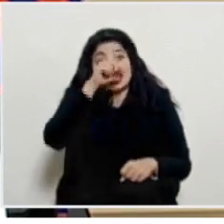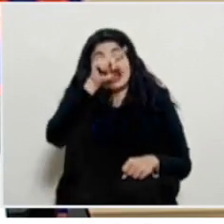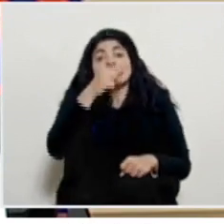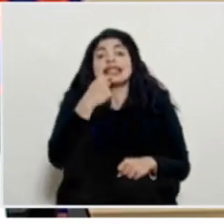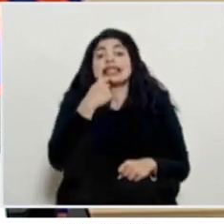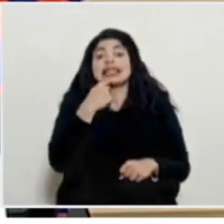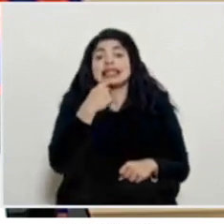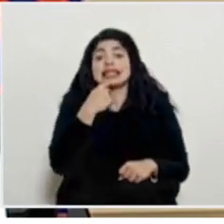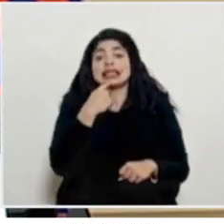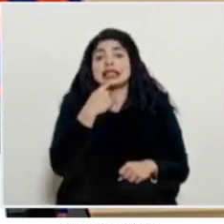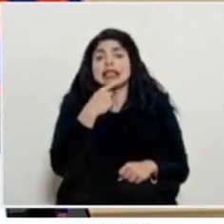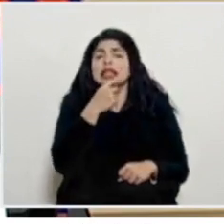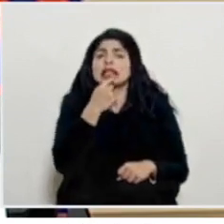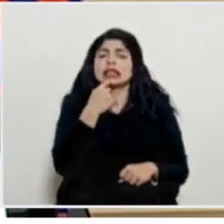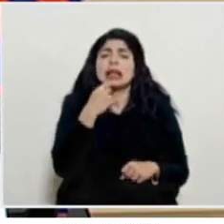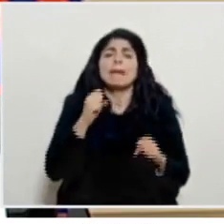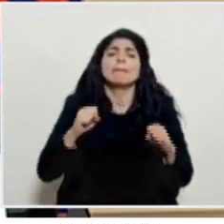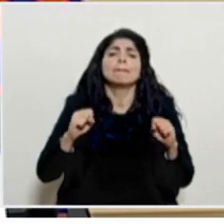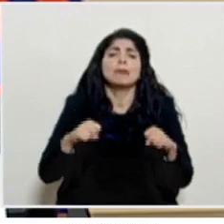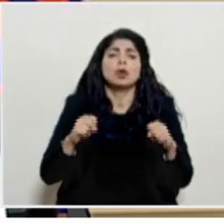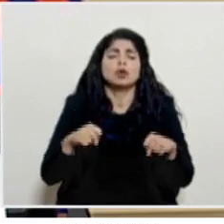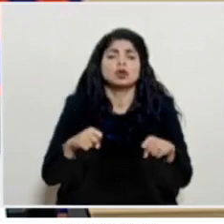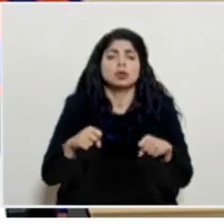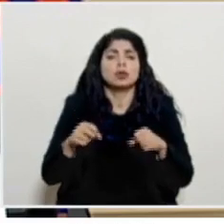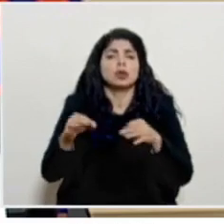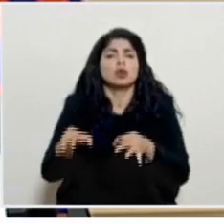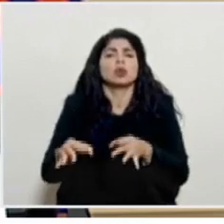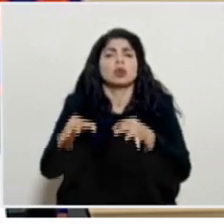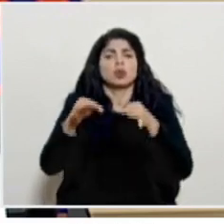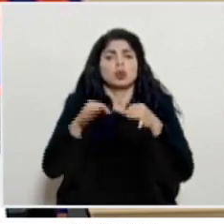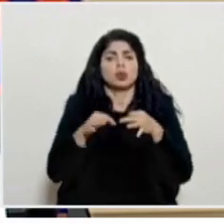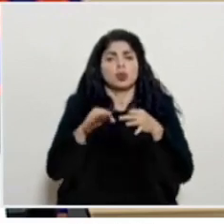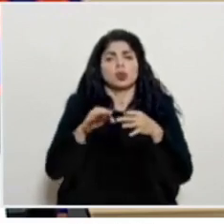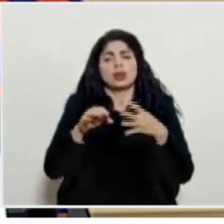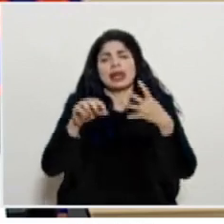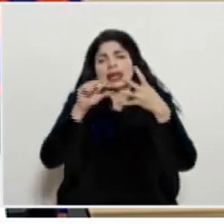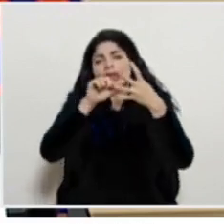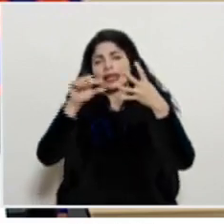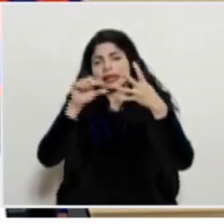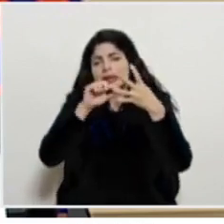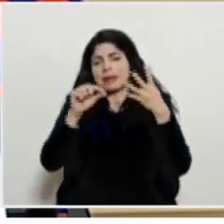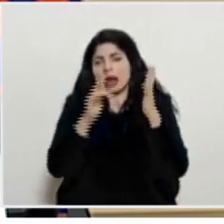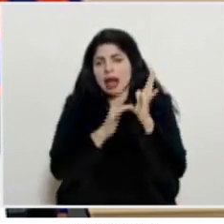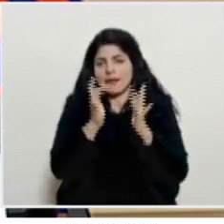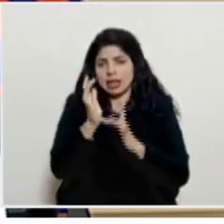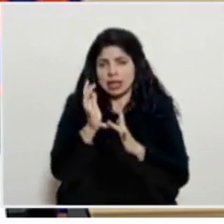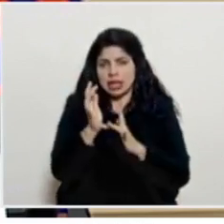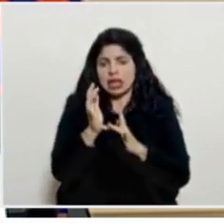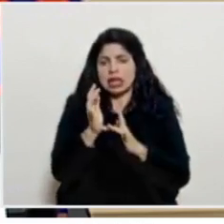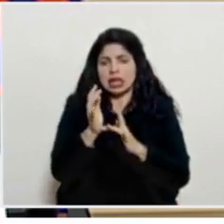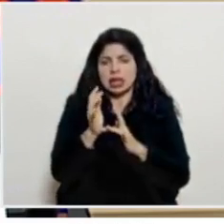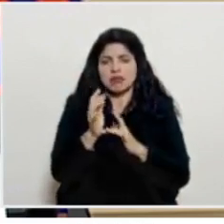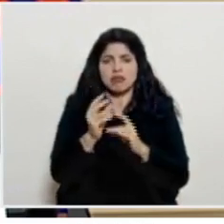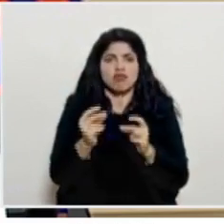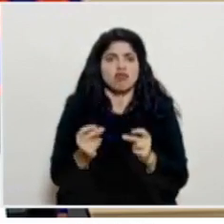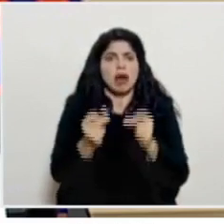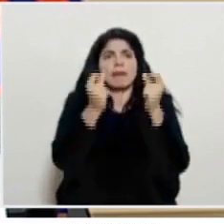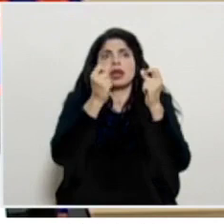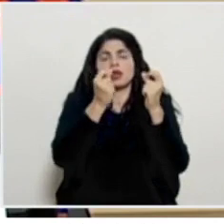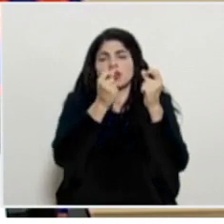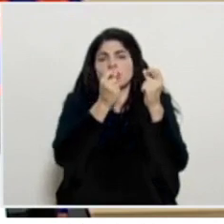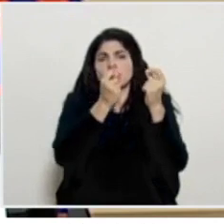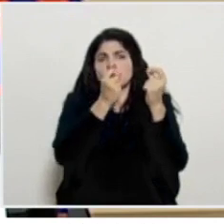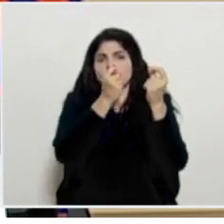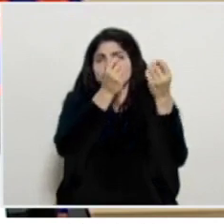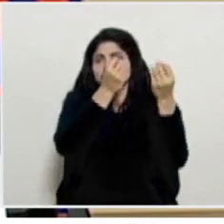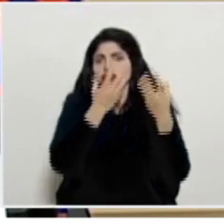dijeron fue incluso nos hablaron de la posibilidad de adelantarla a la tercera semana de abril y rápidamente nos notificaron